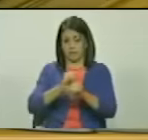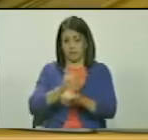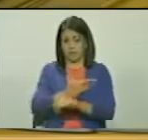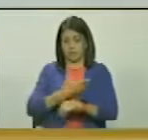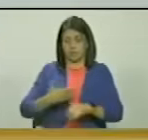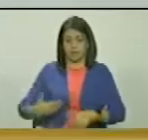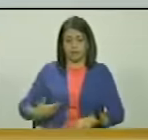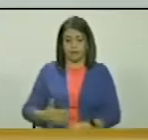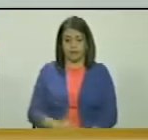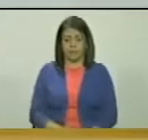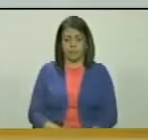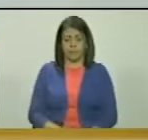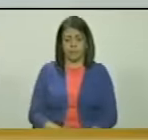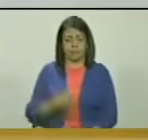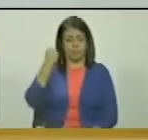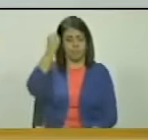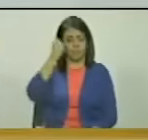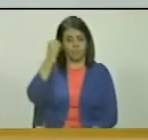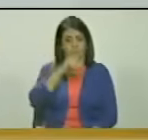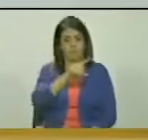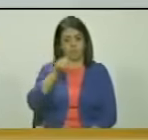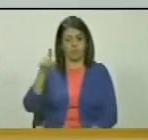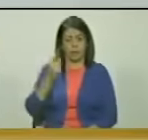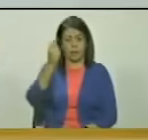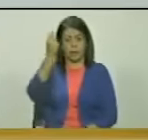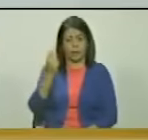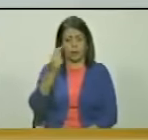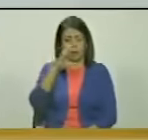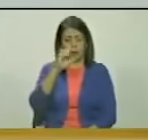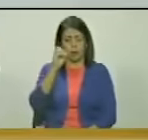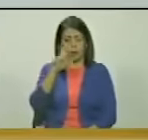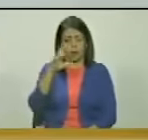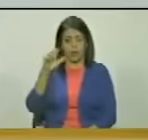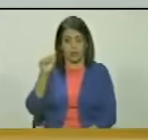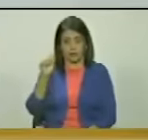presidente en consideración diputado correa